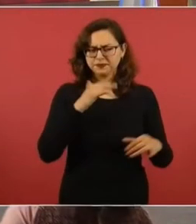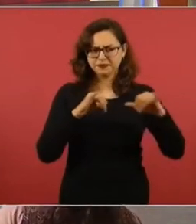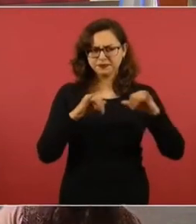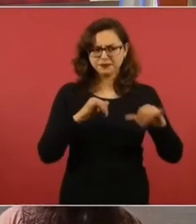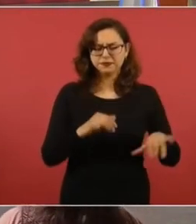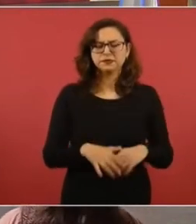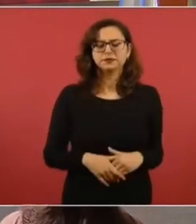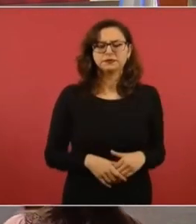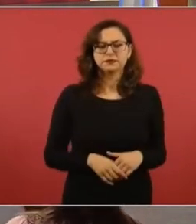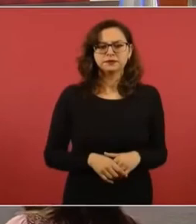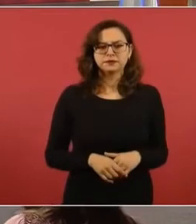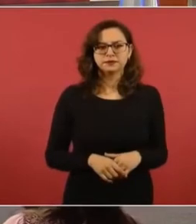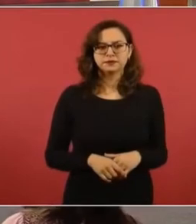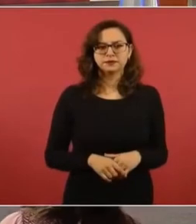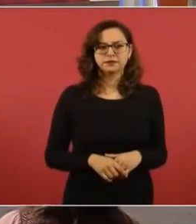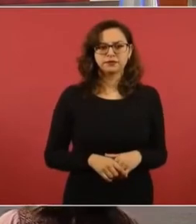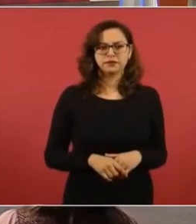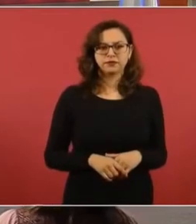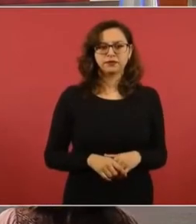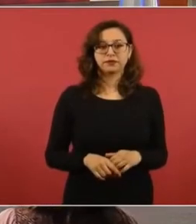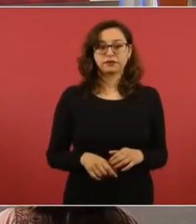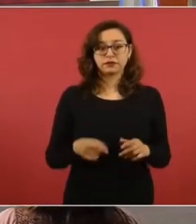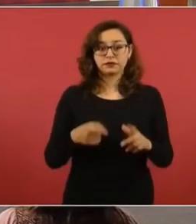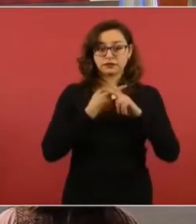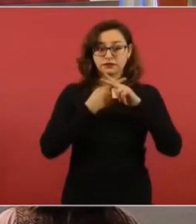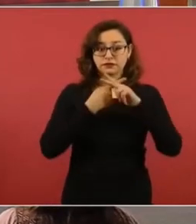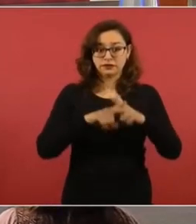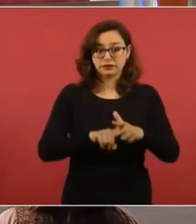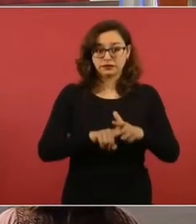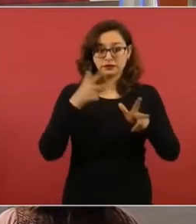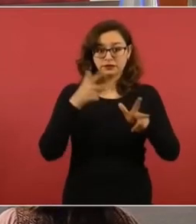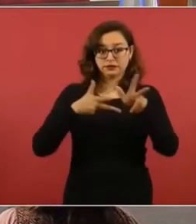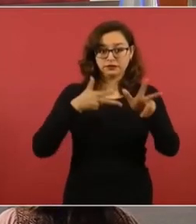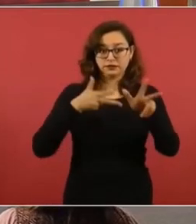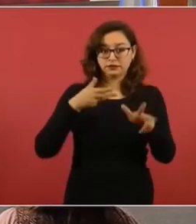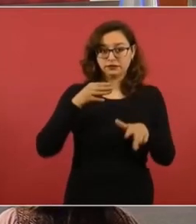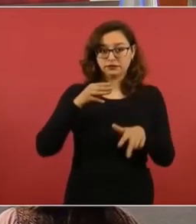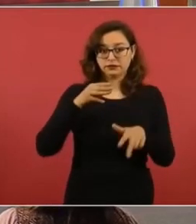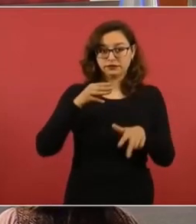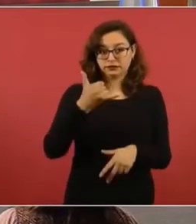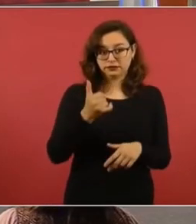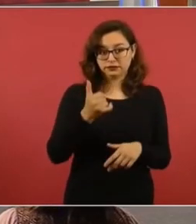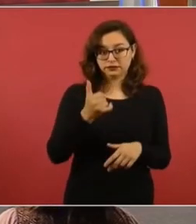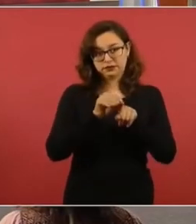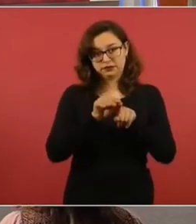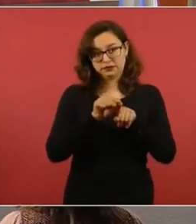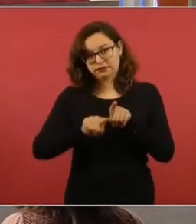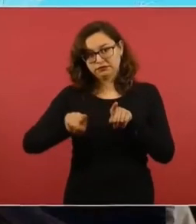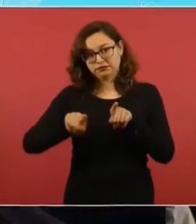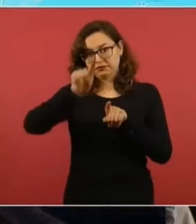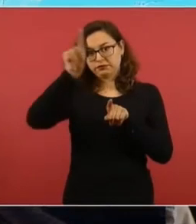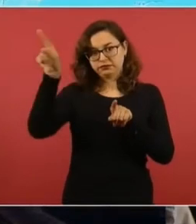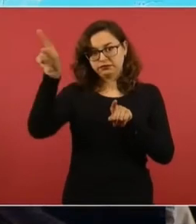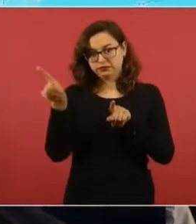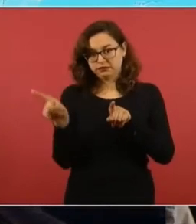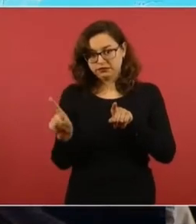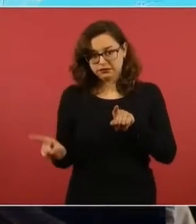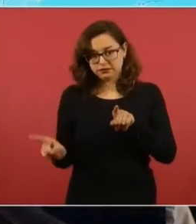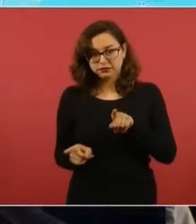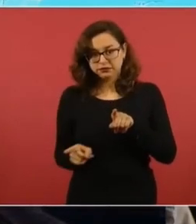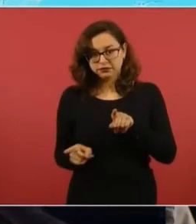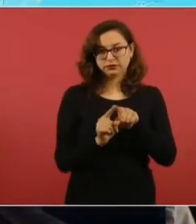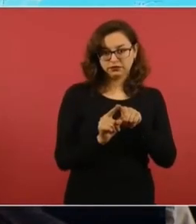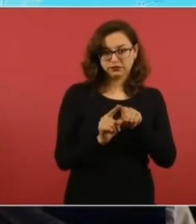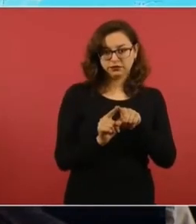el maya empieza aquí y va hacia arriba y regresa,